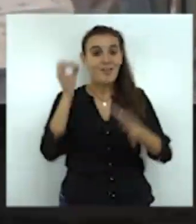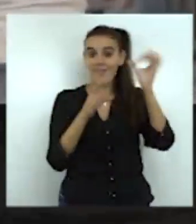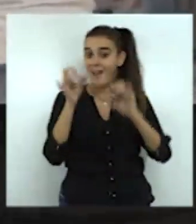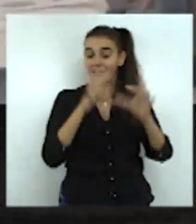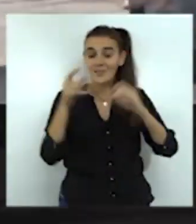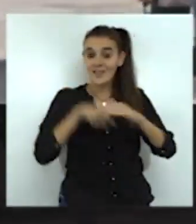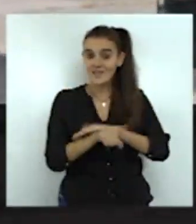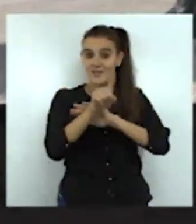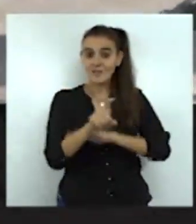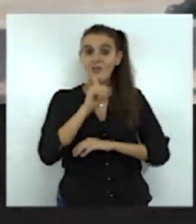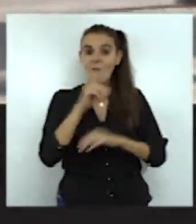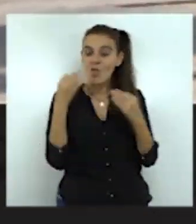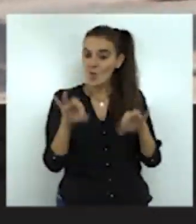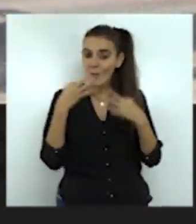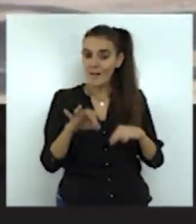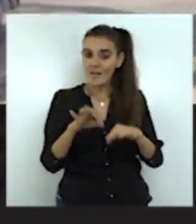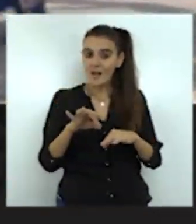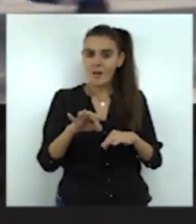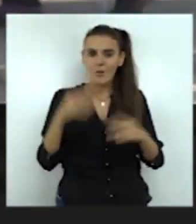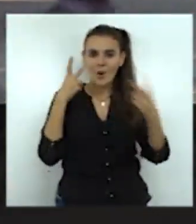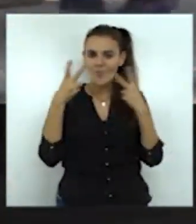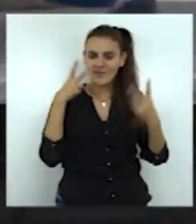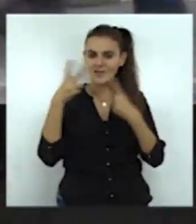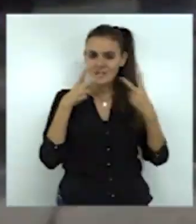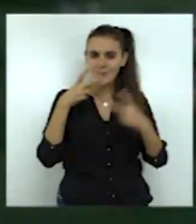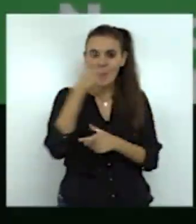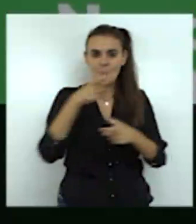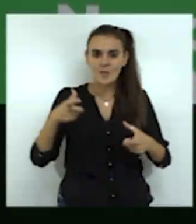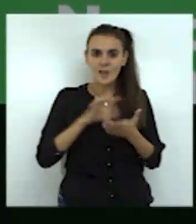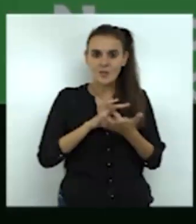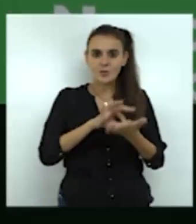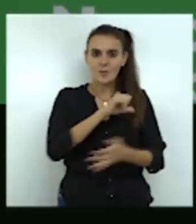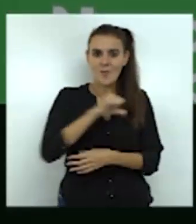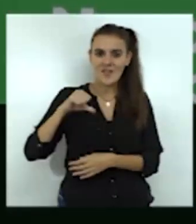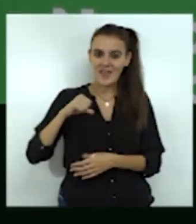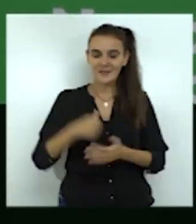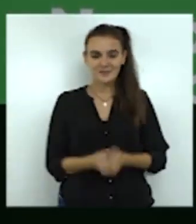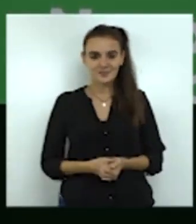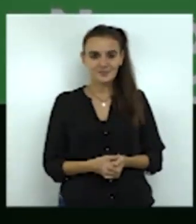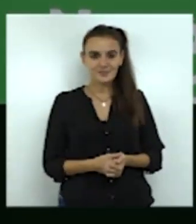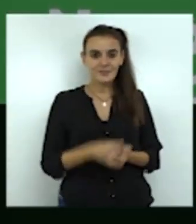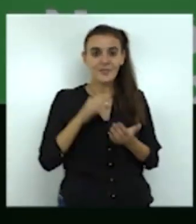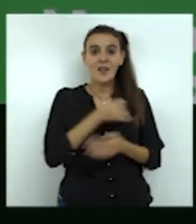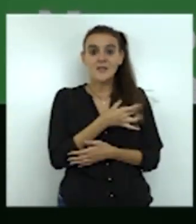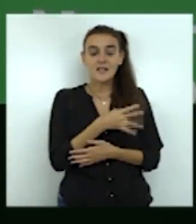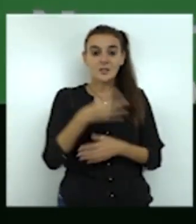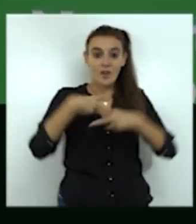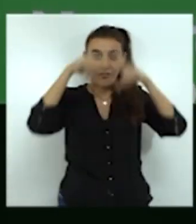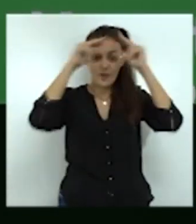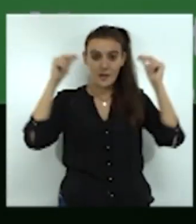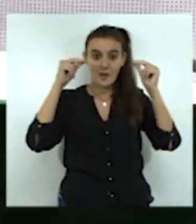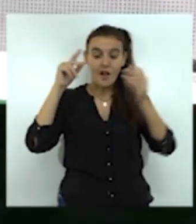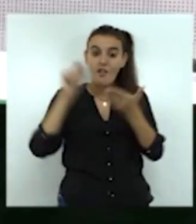normalidad con una visible presencia de seguridad privada. El Sindicato de Enfermería inicia una recogida de firmas